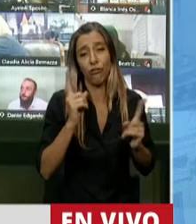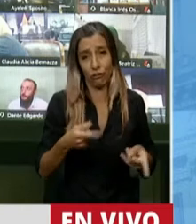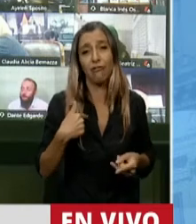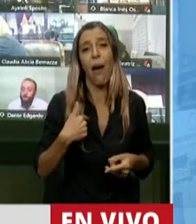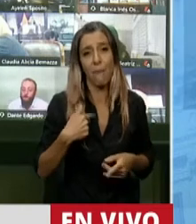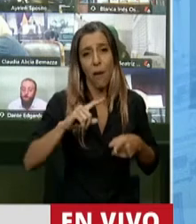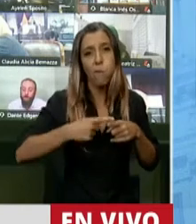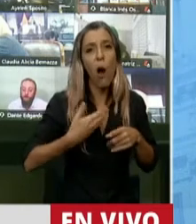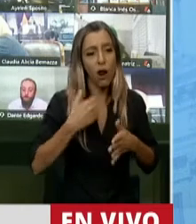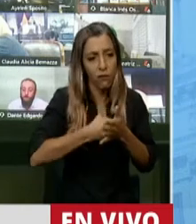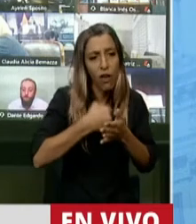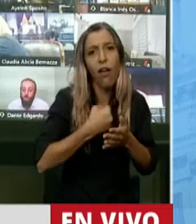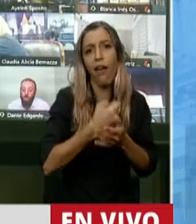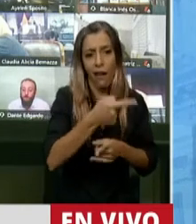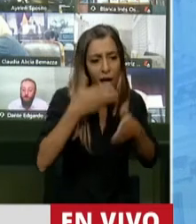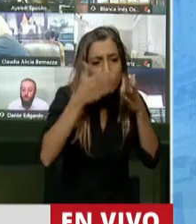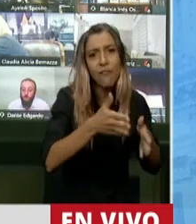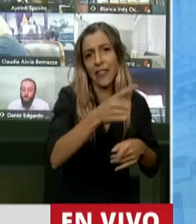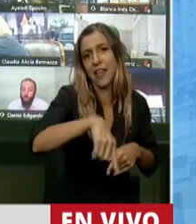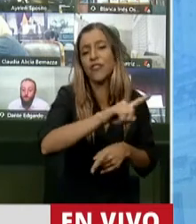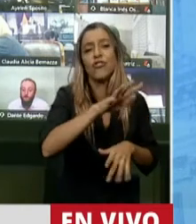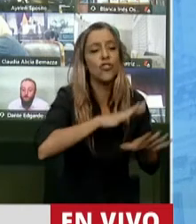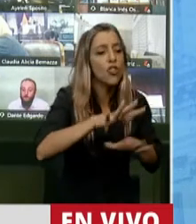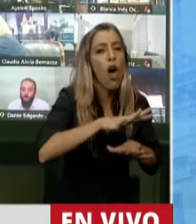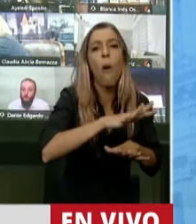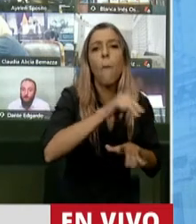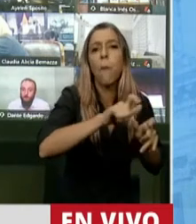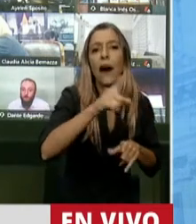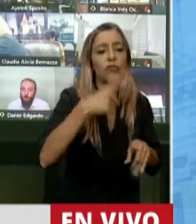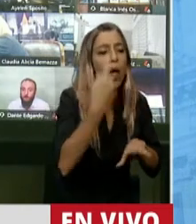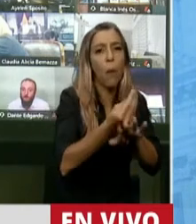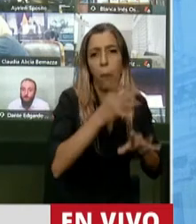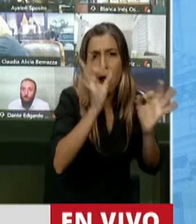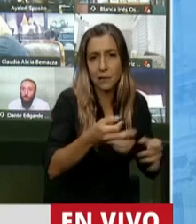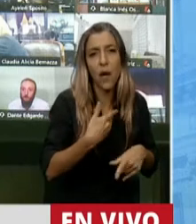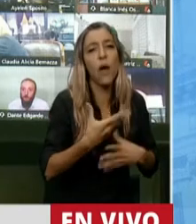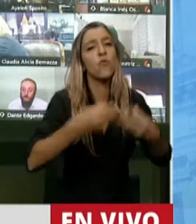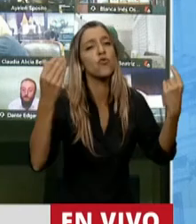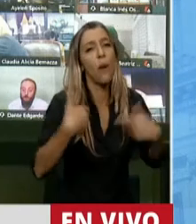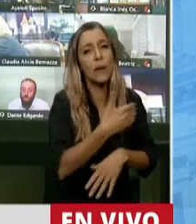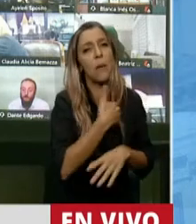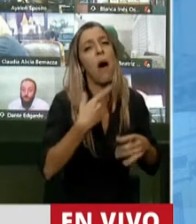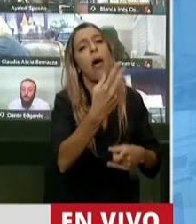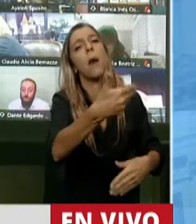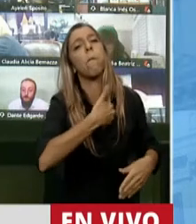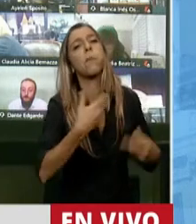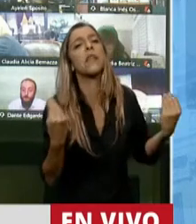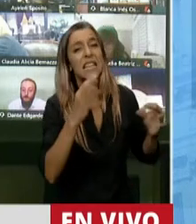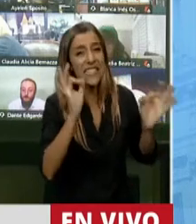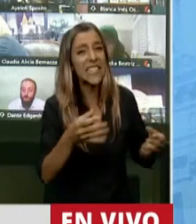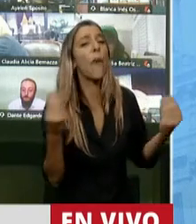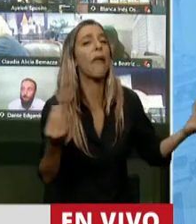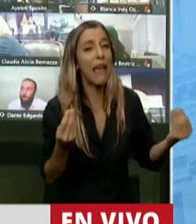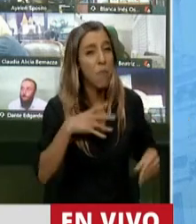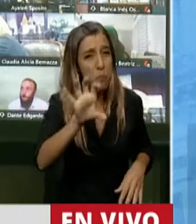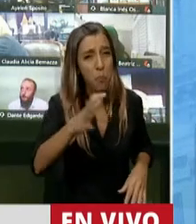porque nosotros también estamos en el territorio y porque hemos recibido la mirada de muchas madres que saben lo que nos piden, señor Presidente, saben lo que